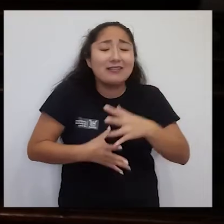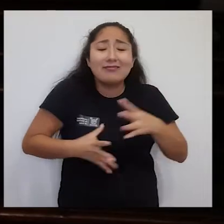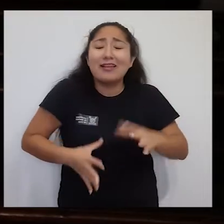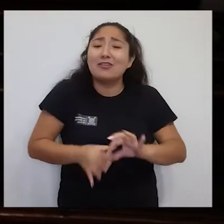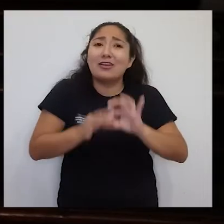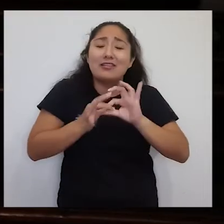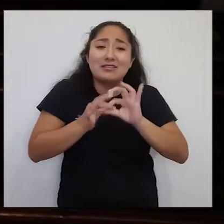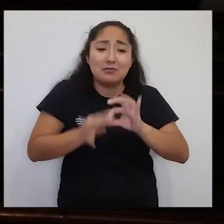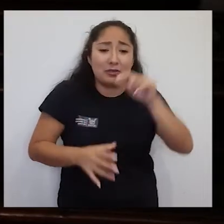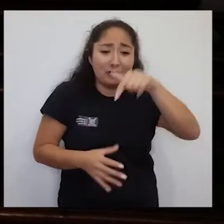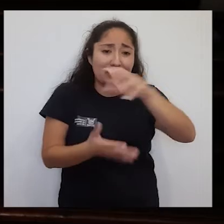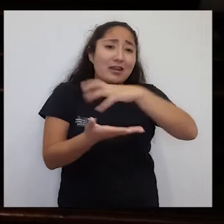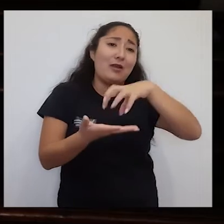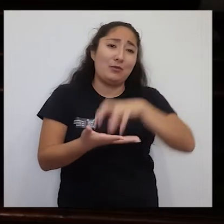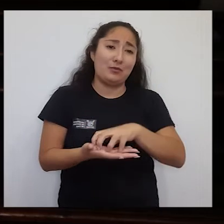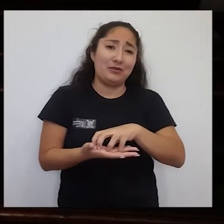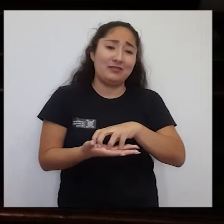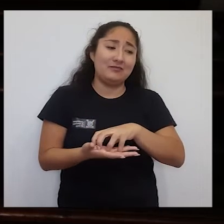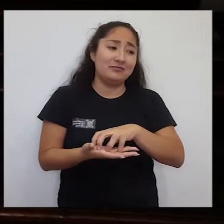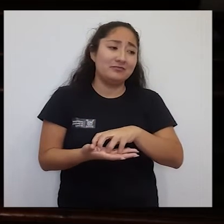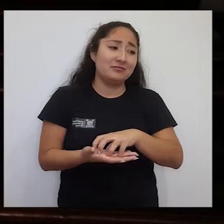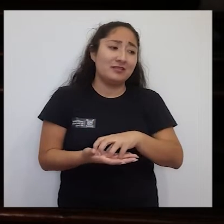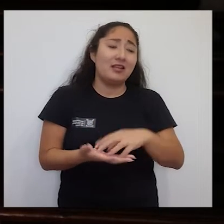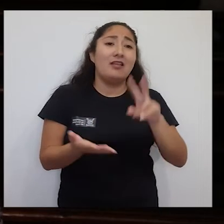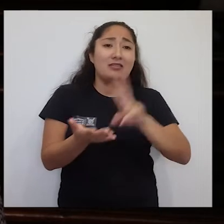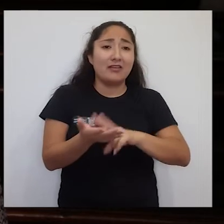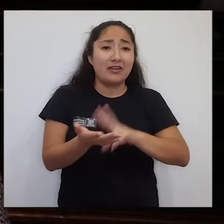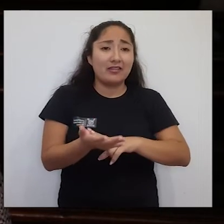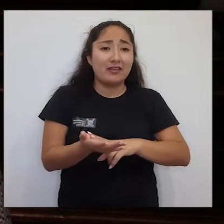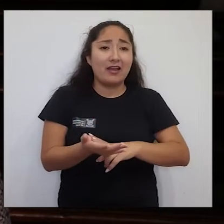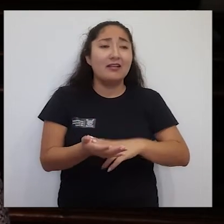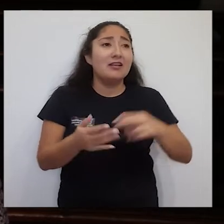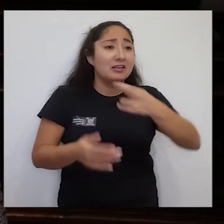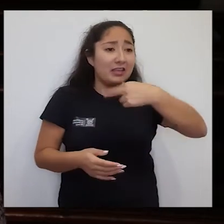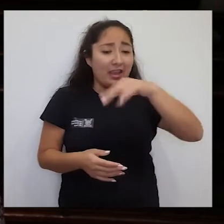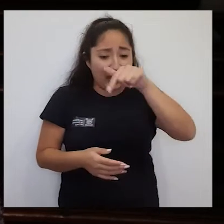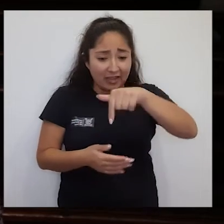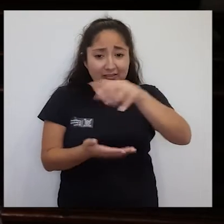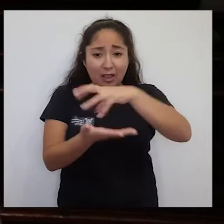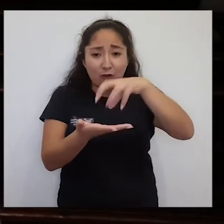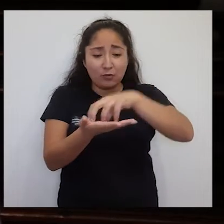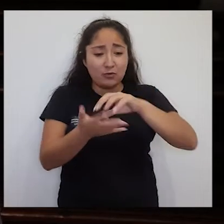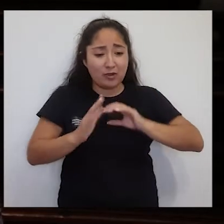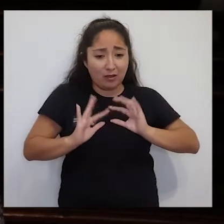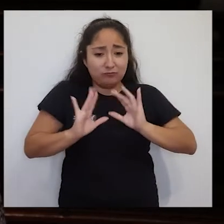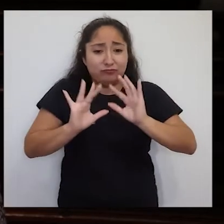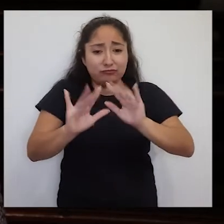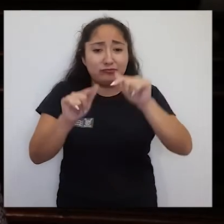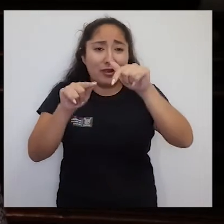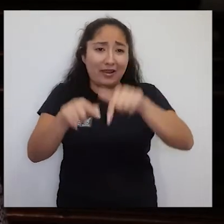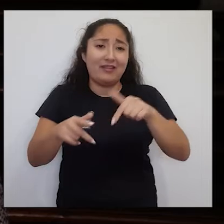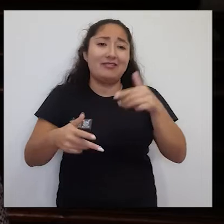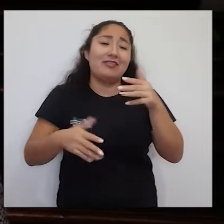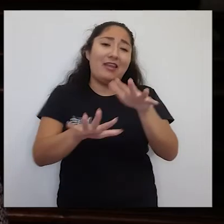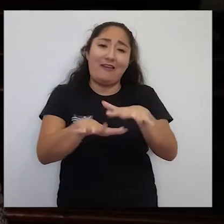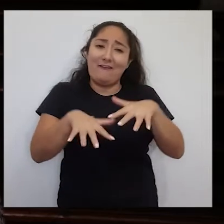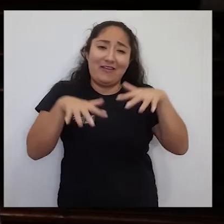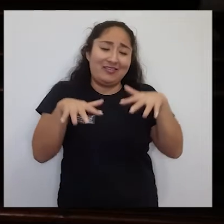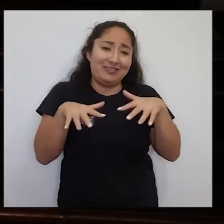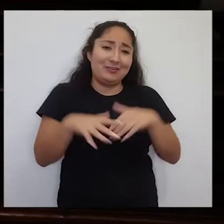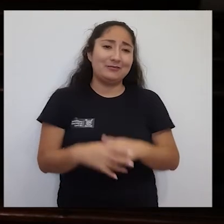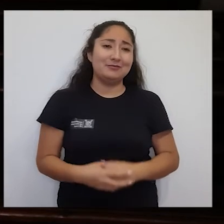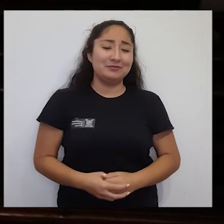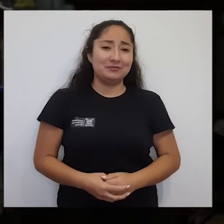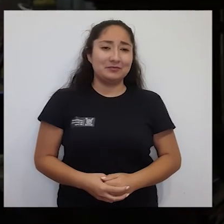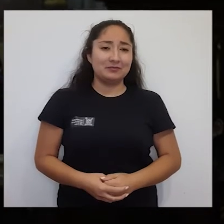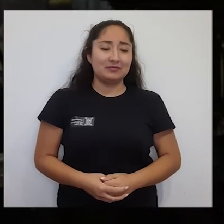...agradecía que estamos aquí en la comuna por esto... ...que nos consideren como comuna... ...para traer este tipo de evento.